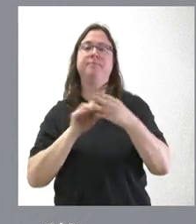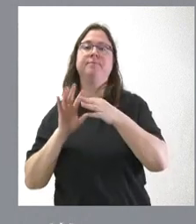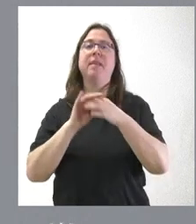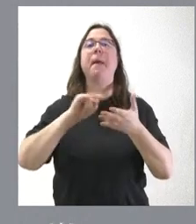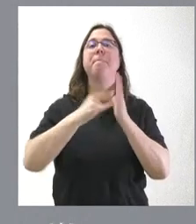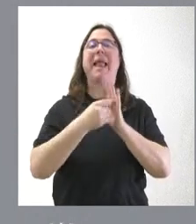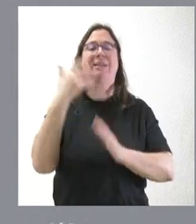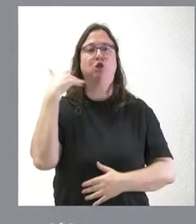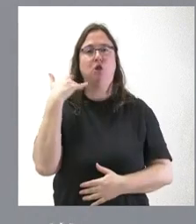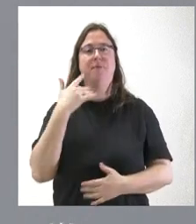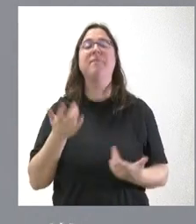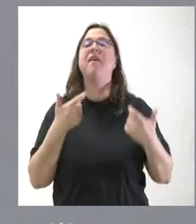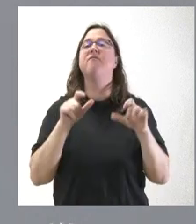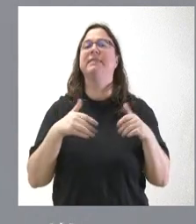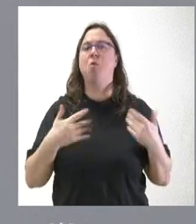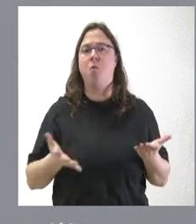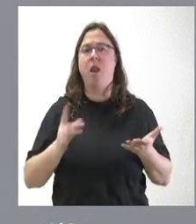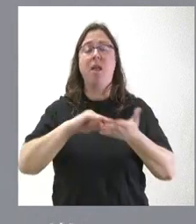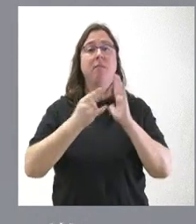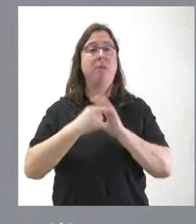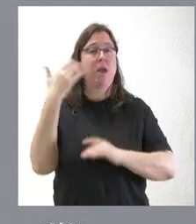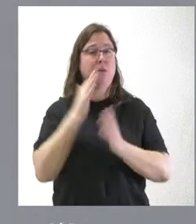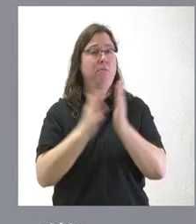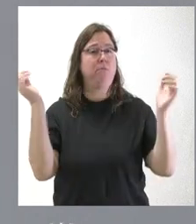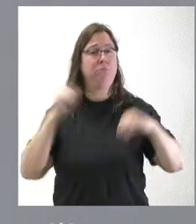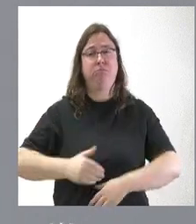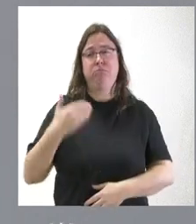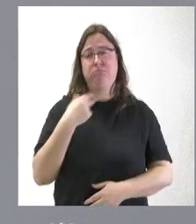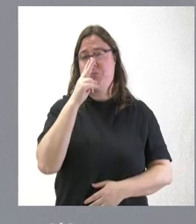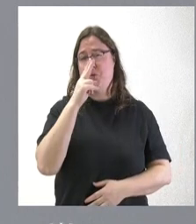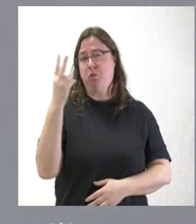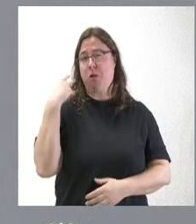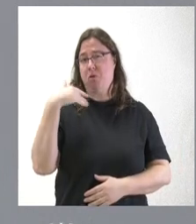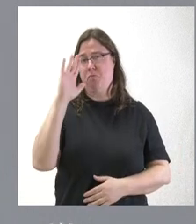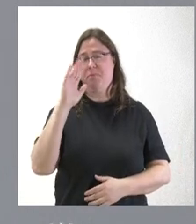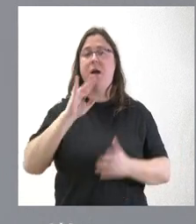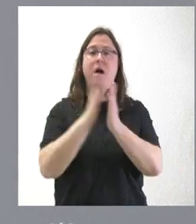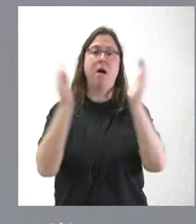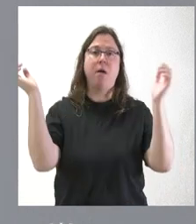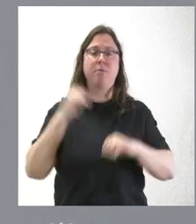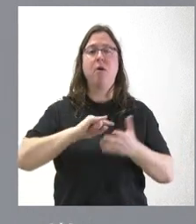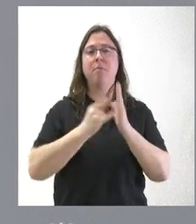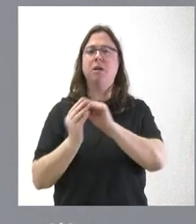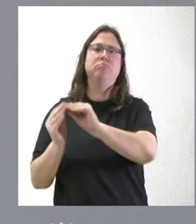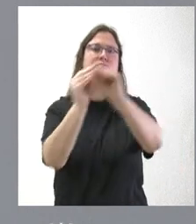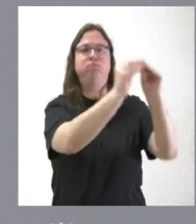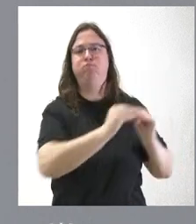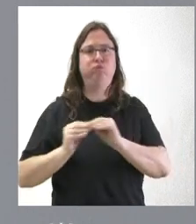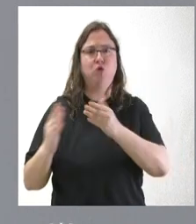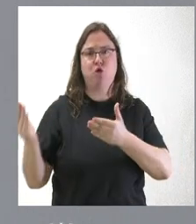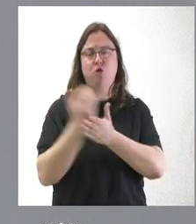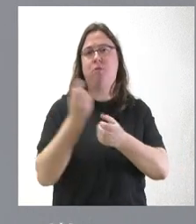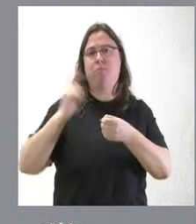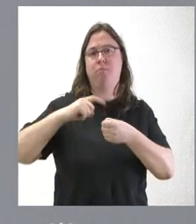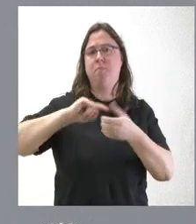Soria. ¿En qué fase estamos? El Plan Soria se aprobó hace algo más de dos años y se aprobó por unanimidad de todas las partes que forman